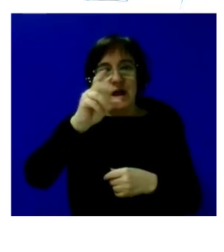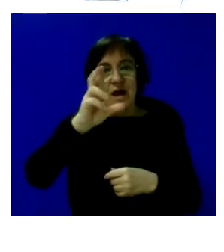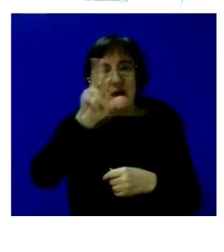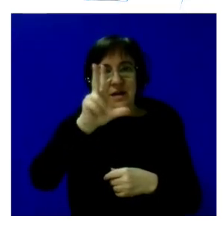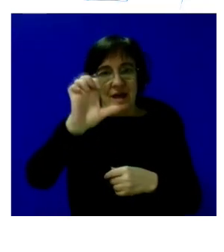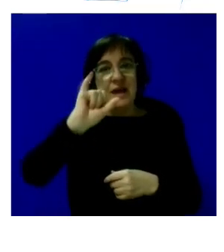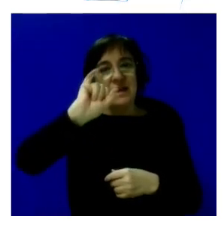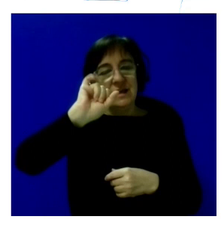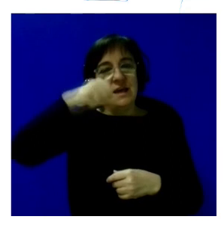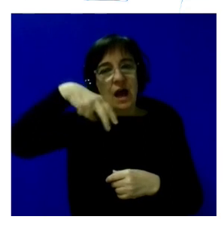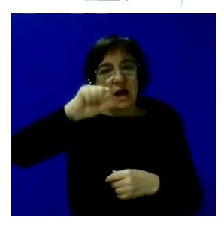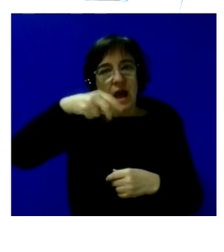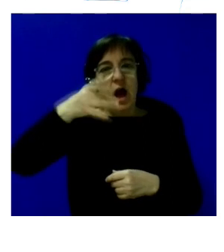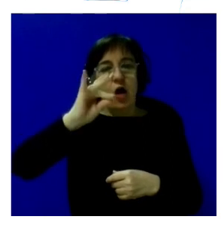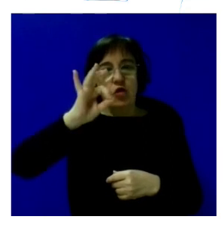¿en qué